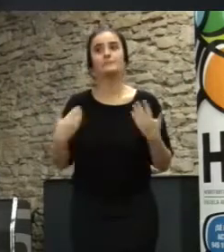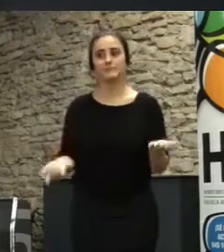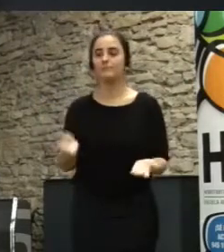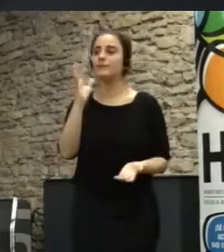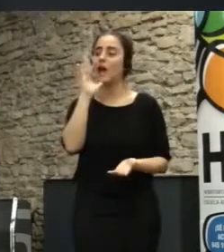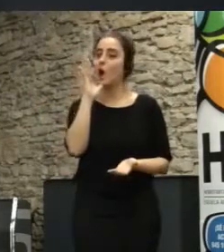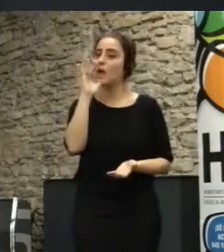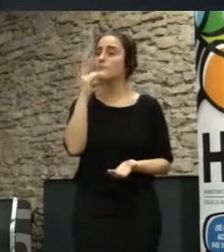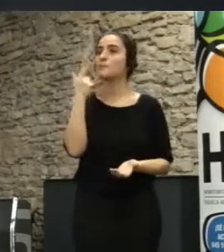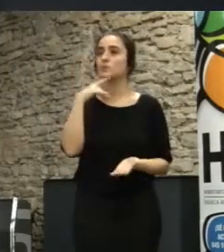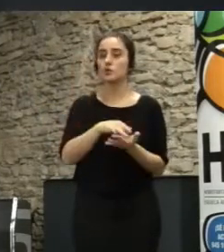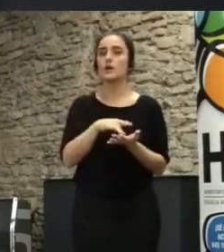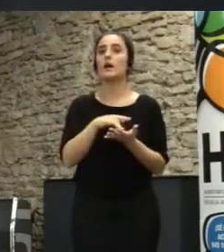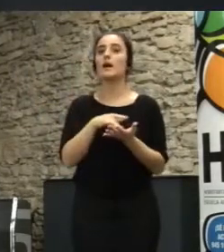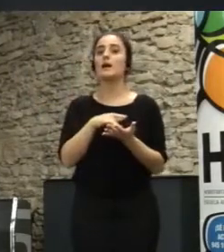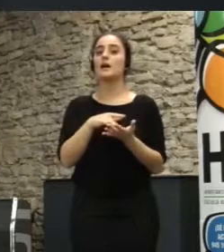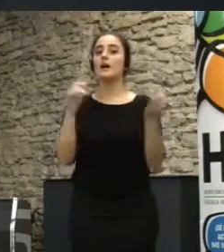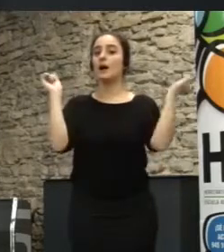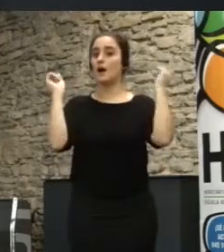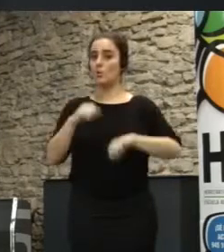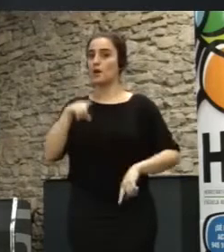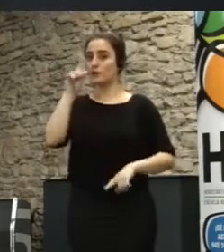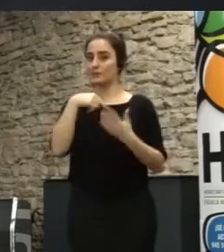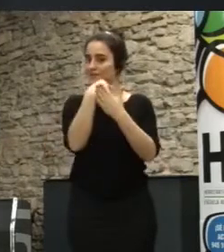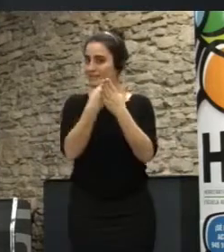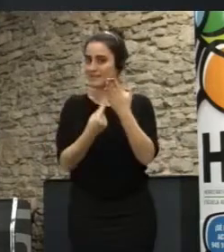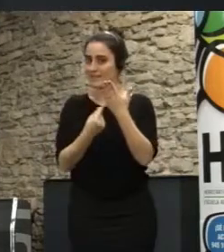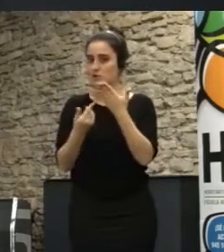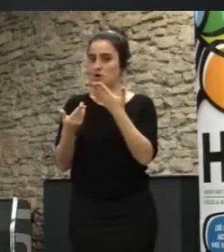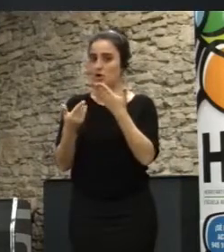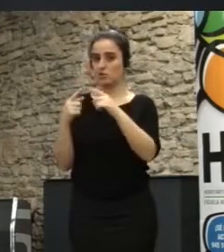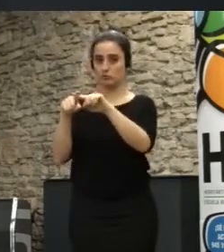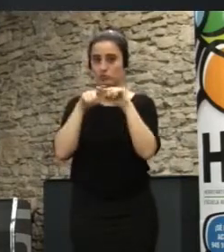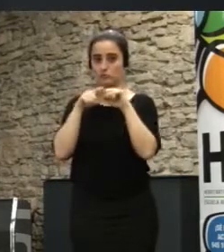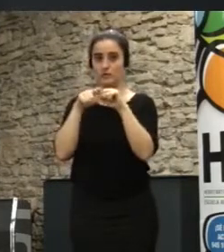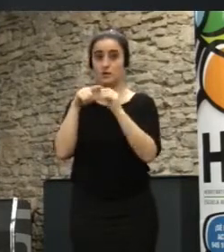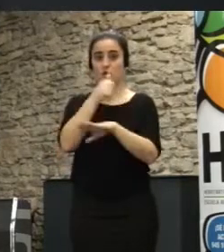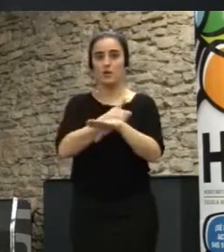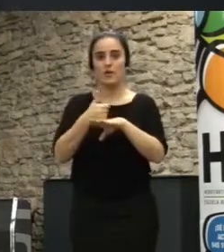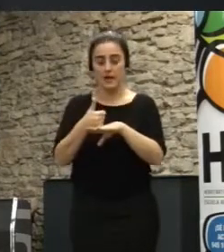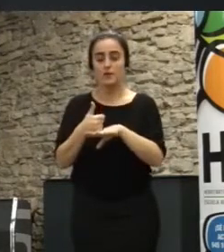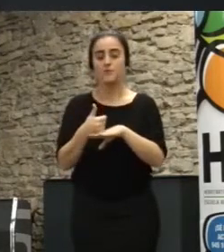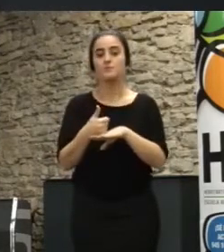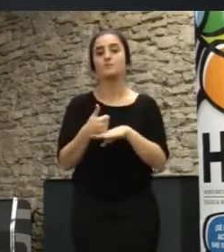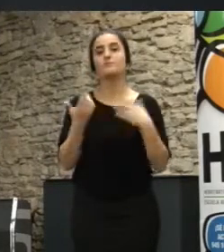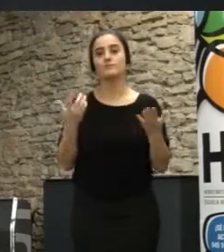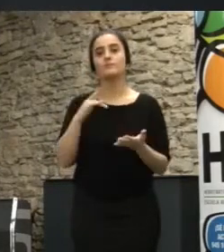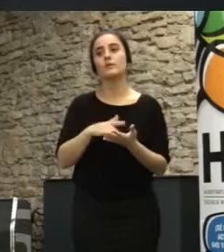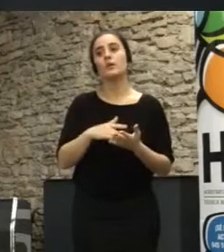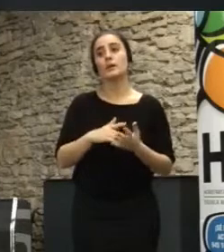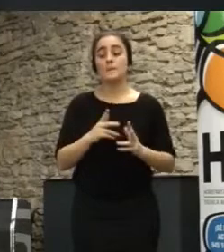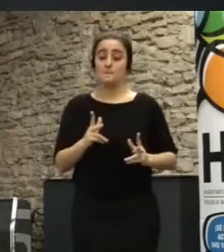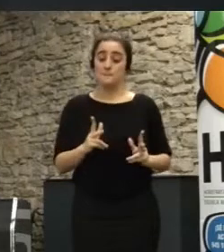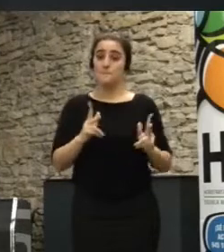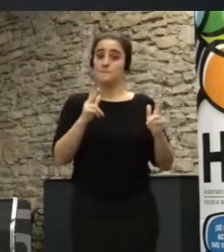para también ha sido un codiseño ciudadano del espacio en el que se va a respetar en parte